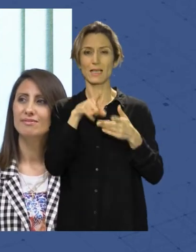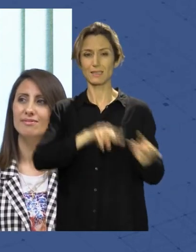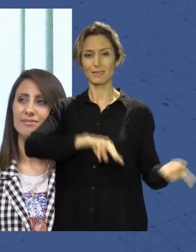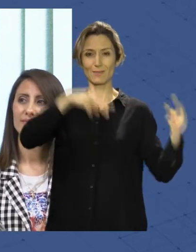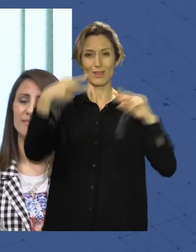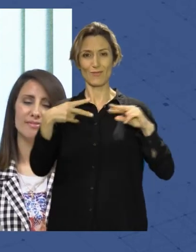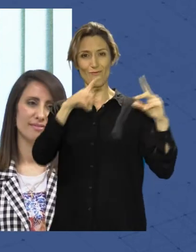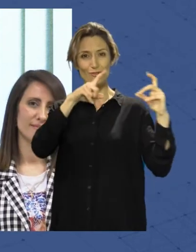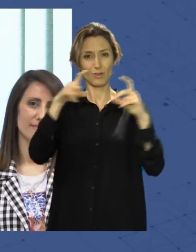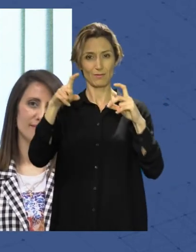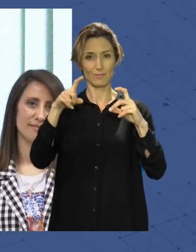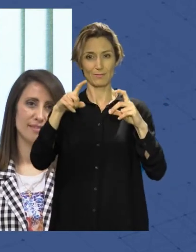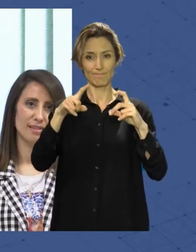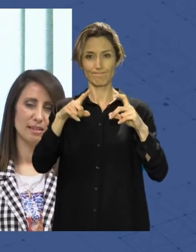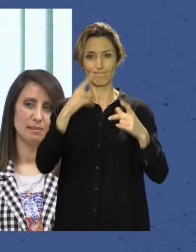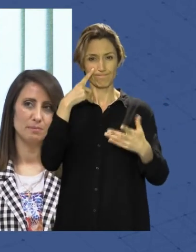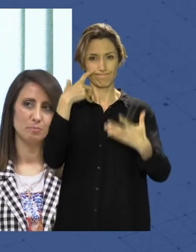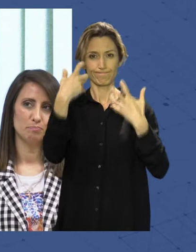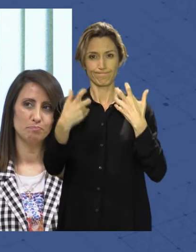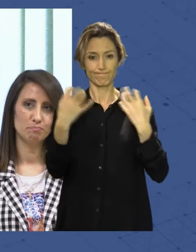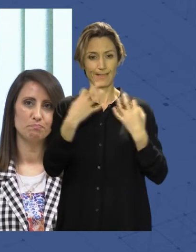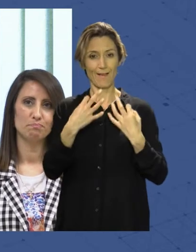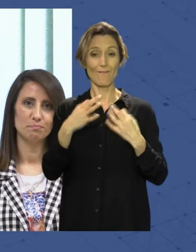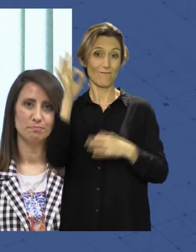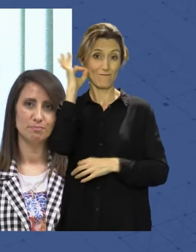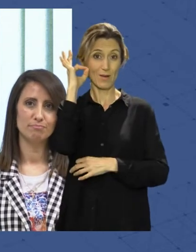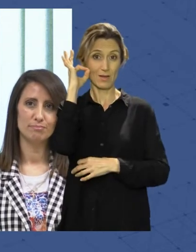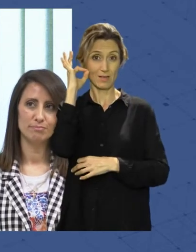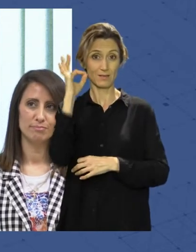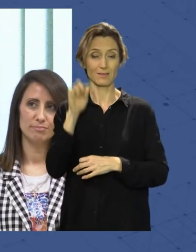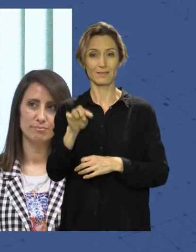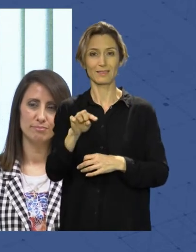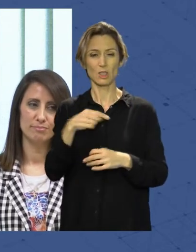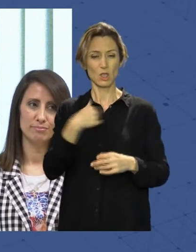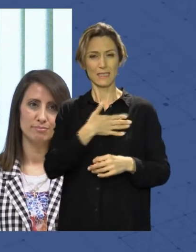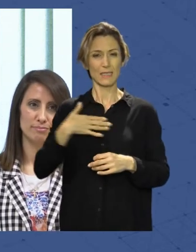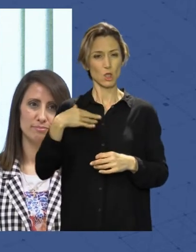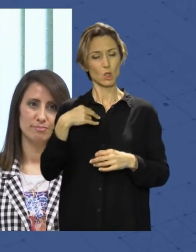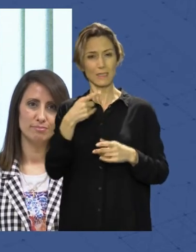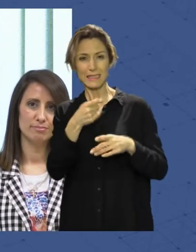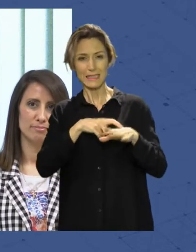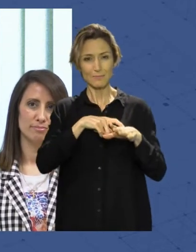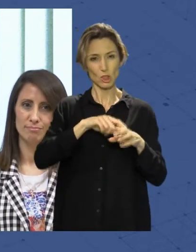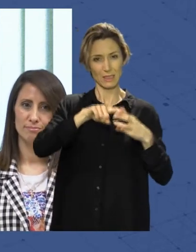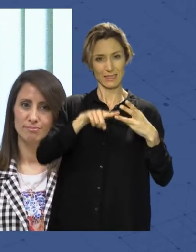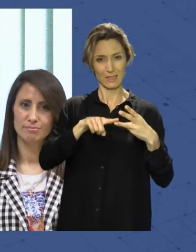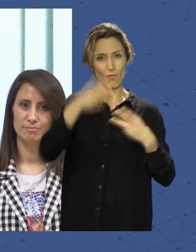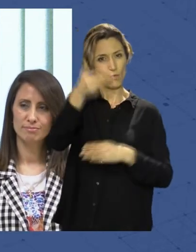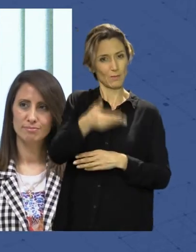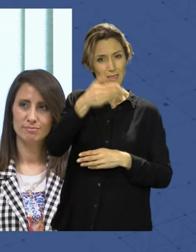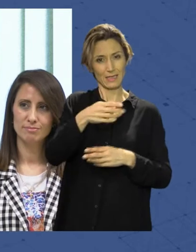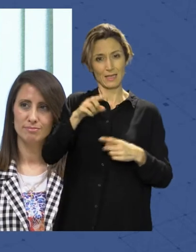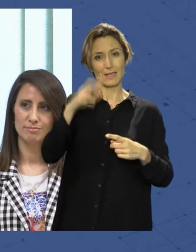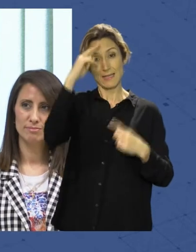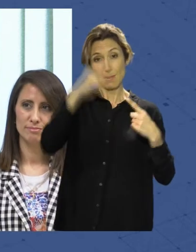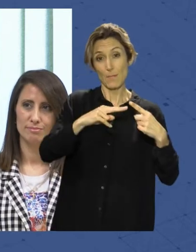fotográfica predominantemente femenina, donde he tratado de respetar tres aspectos fundamentales, que son el respeto